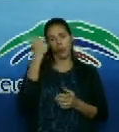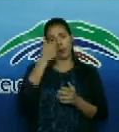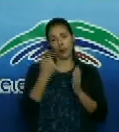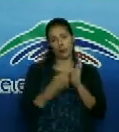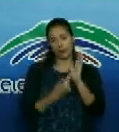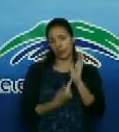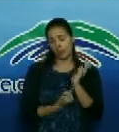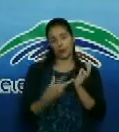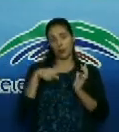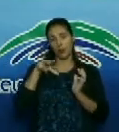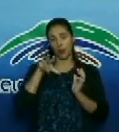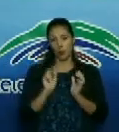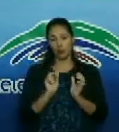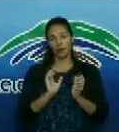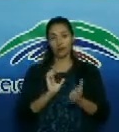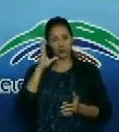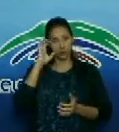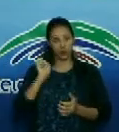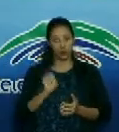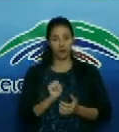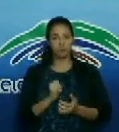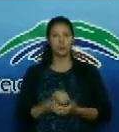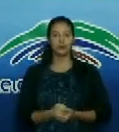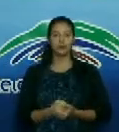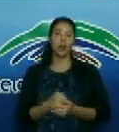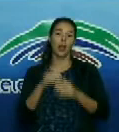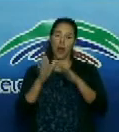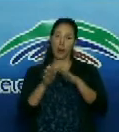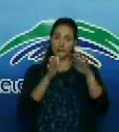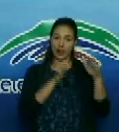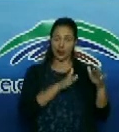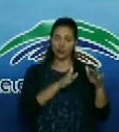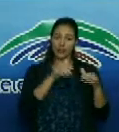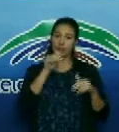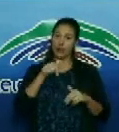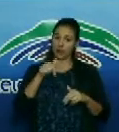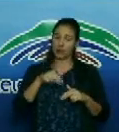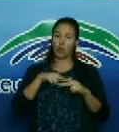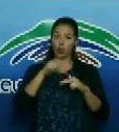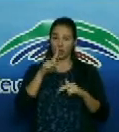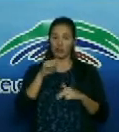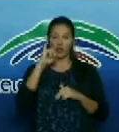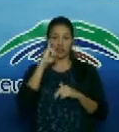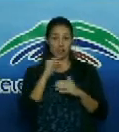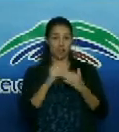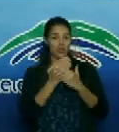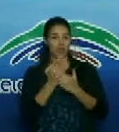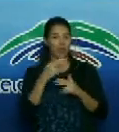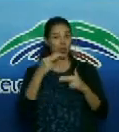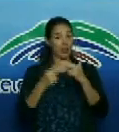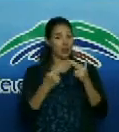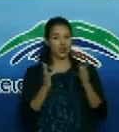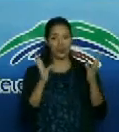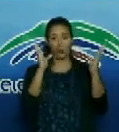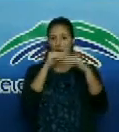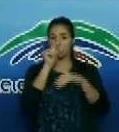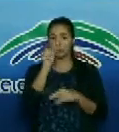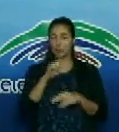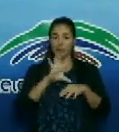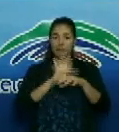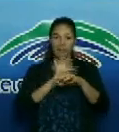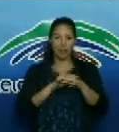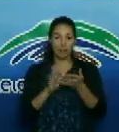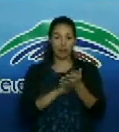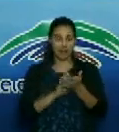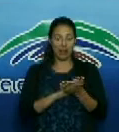de esta enfermedad. Independientemente de que Holguín hace seis días no tiene casos positivos por la COVID-19, yo sigo llamando la